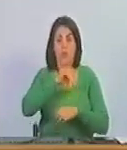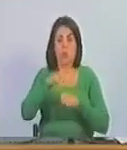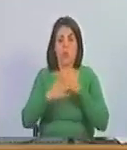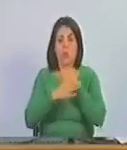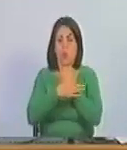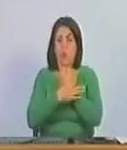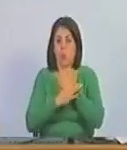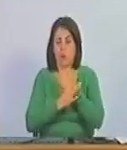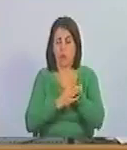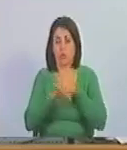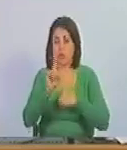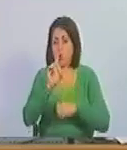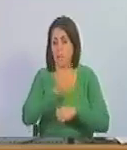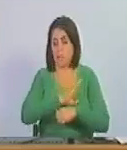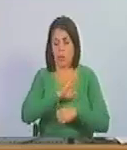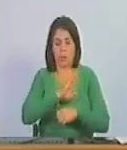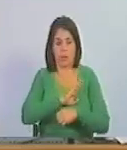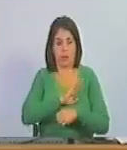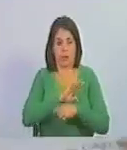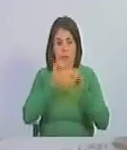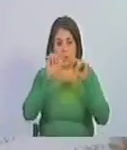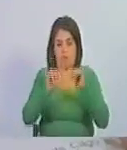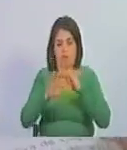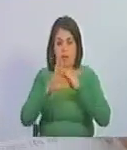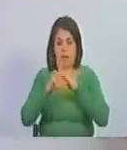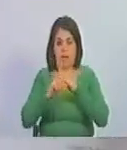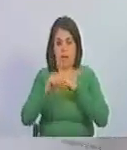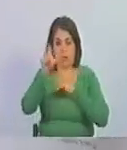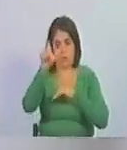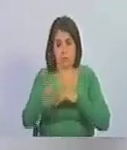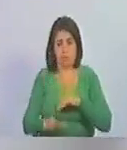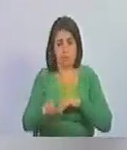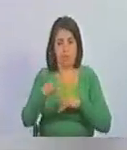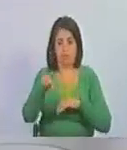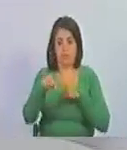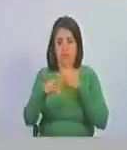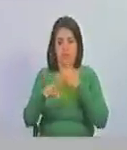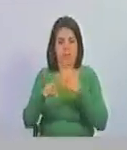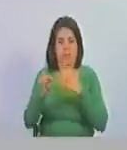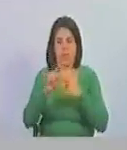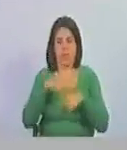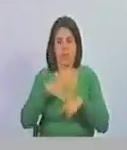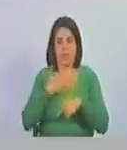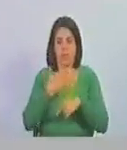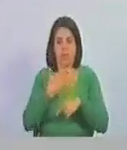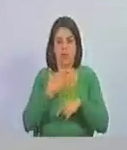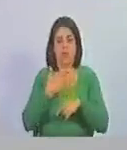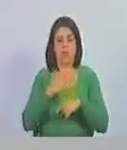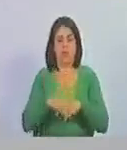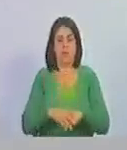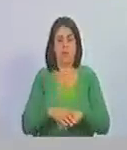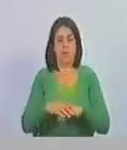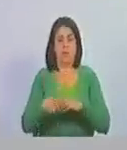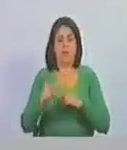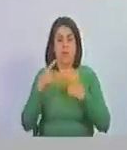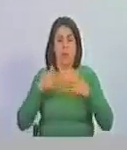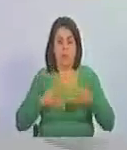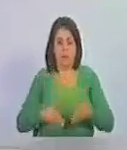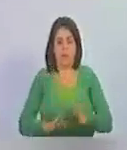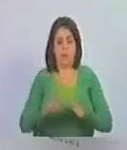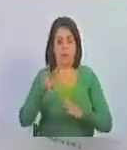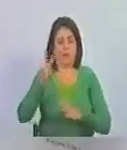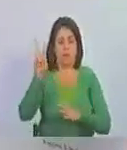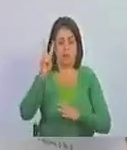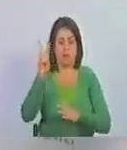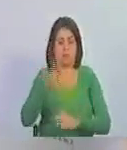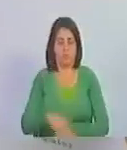Guaidó que no le pertenecen a este ladrón que ni siquiera merece llevar el apelativo de haber nacido en